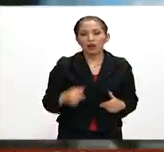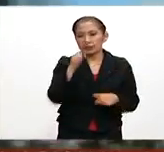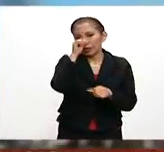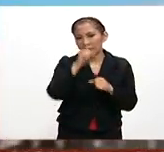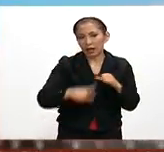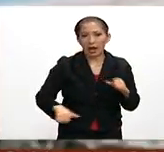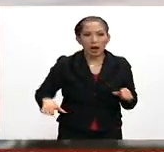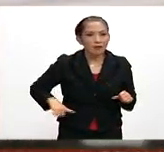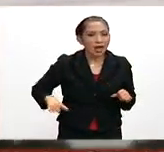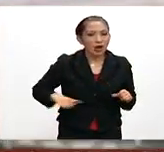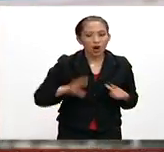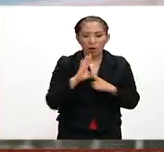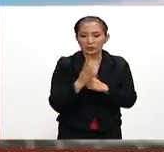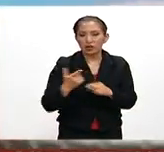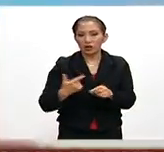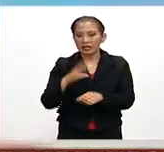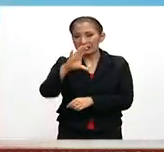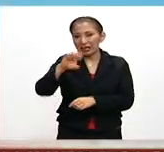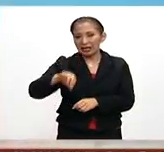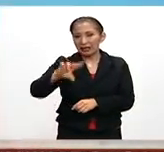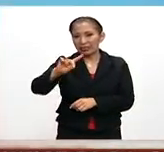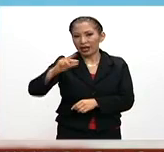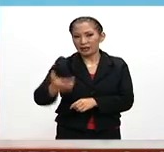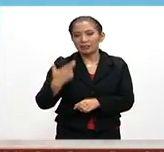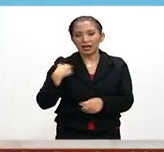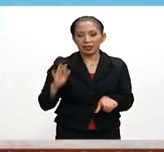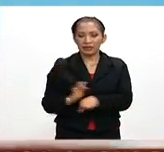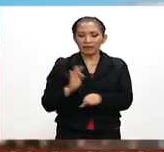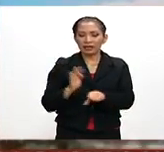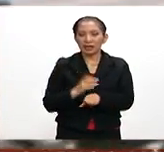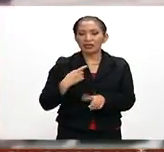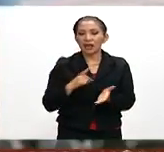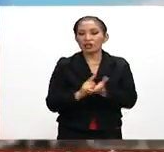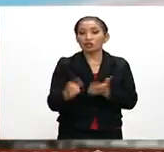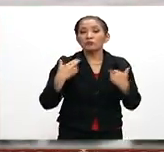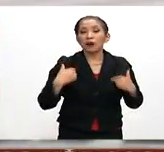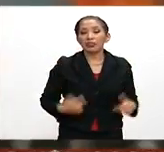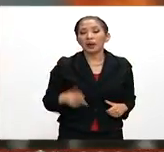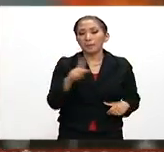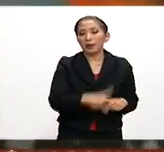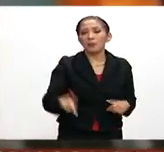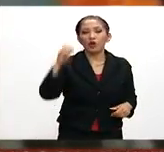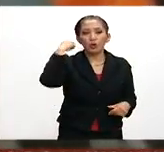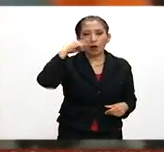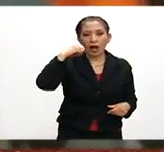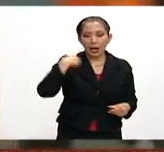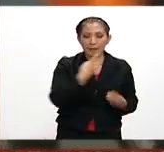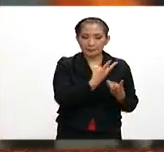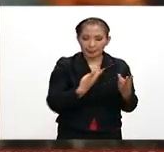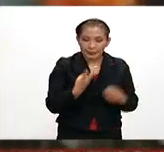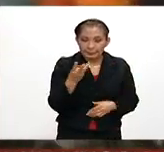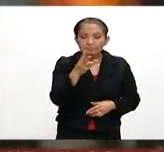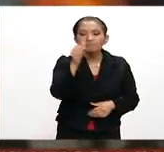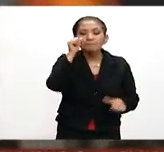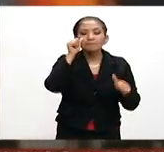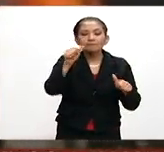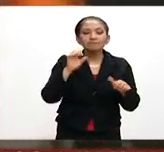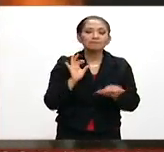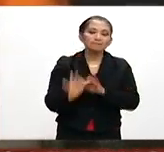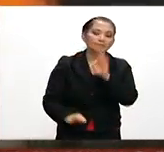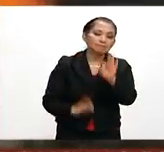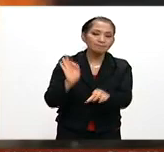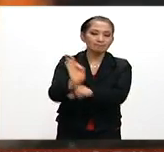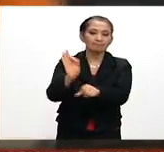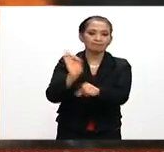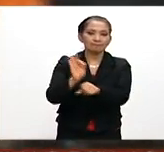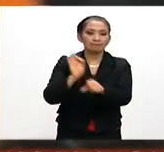Gobernación, la Comisión Nacional de los Derechos Humanos y la Defensoría de los Derechos Humanos del pueblo de Oaxaca. En atención a las medidas de